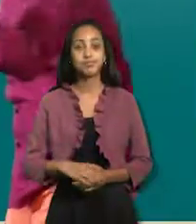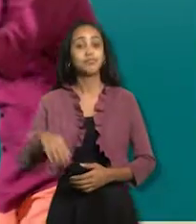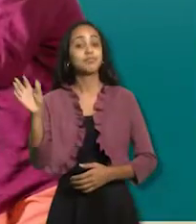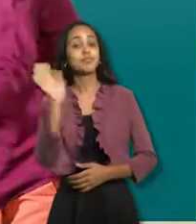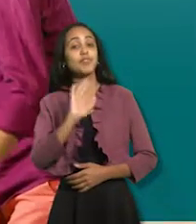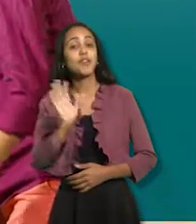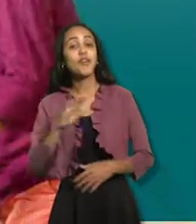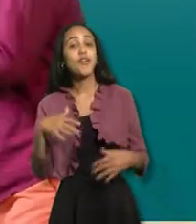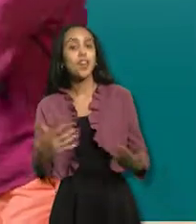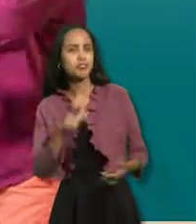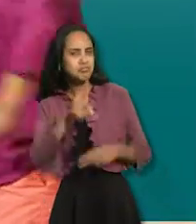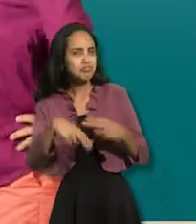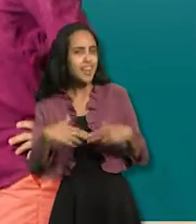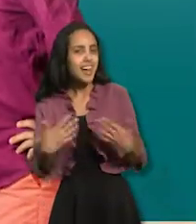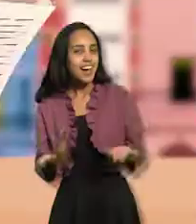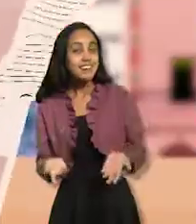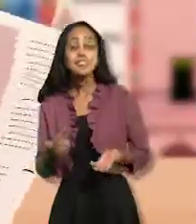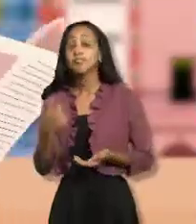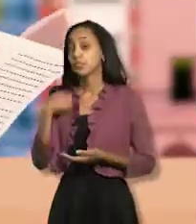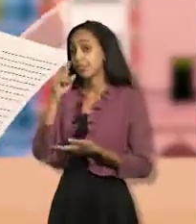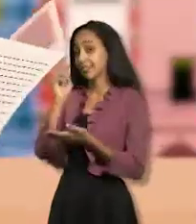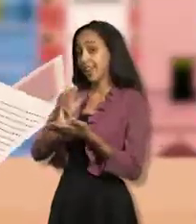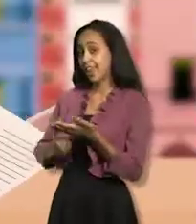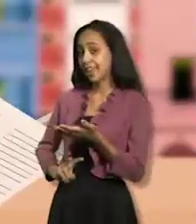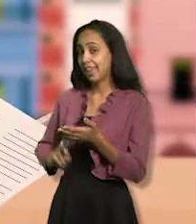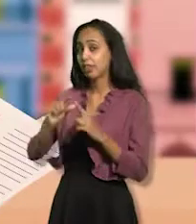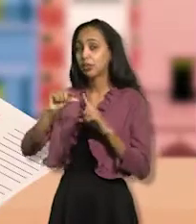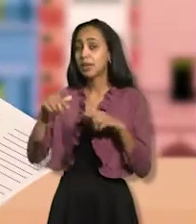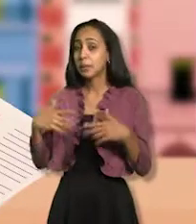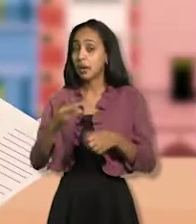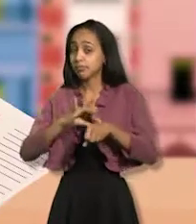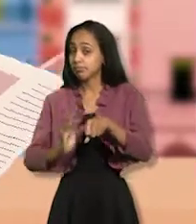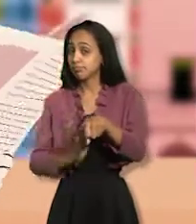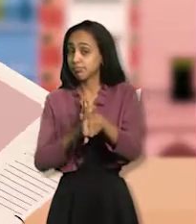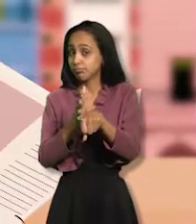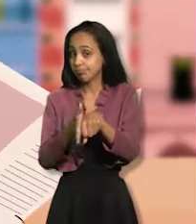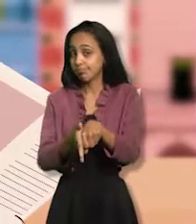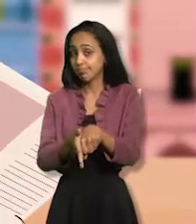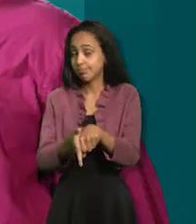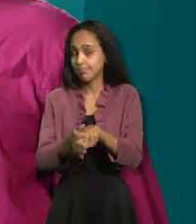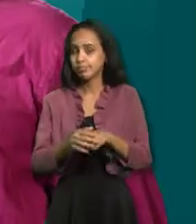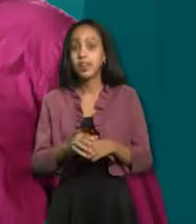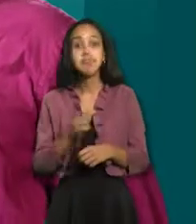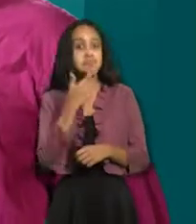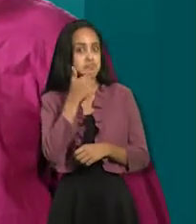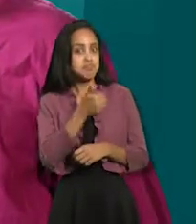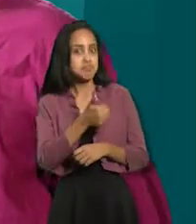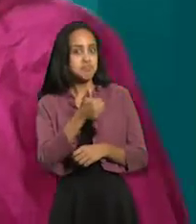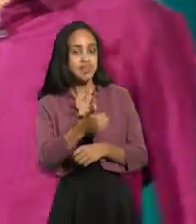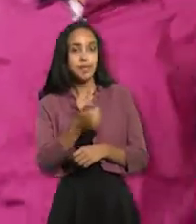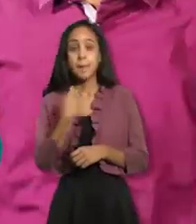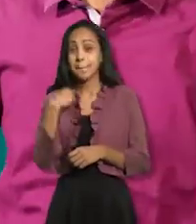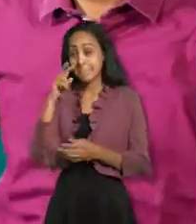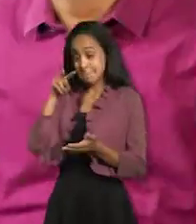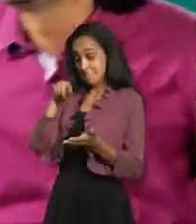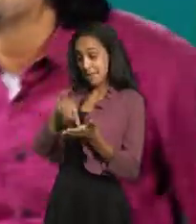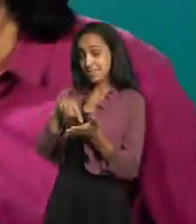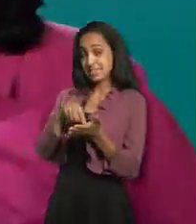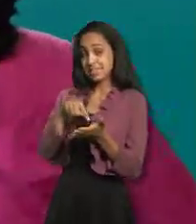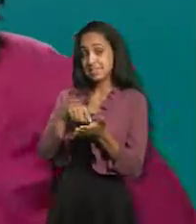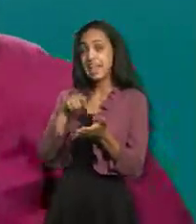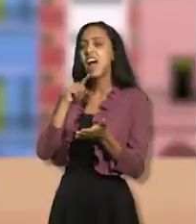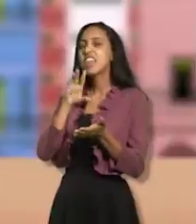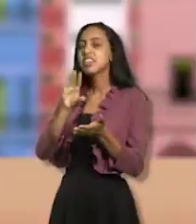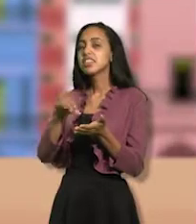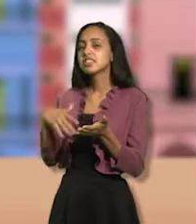¡Hola, Federico! ¿Qué haces? Leyendo sobre la COVID-19. ¡Qué bien! ¡Mira, Pipo, Pipo, mira,